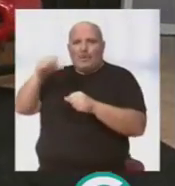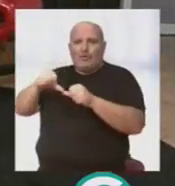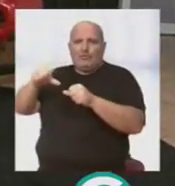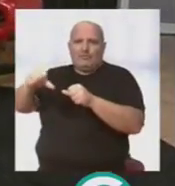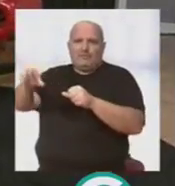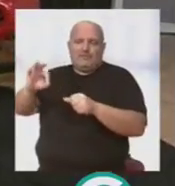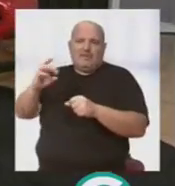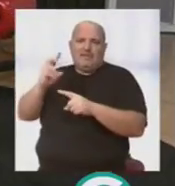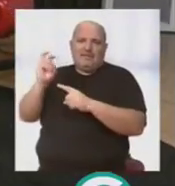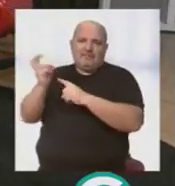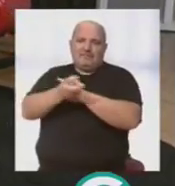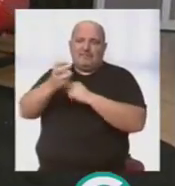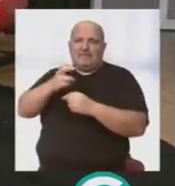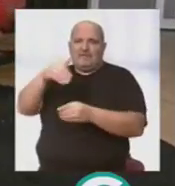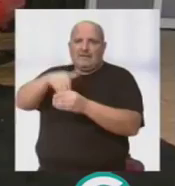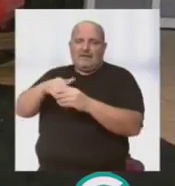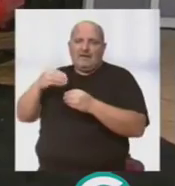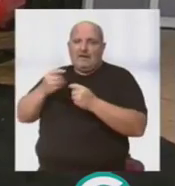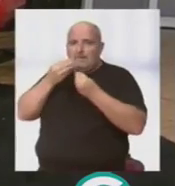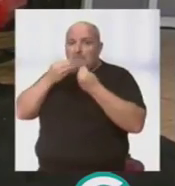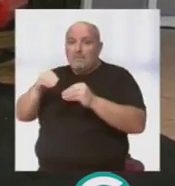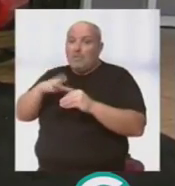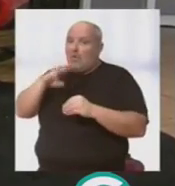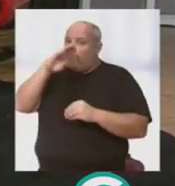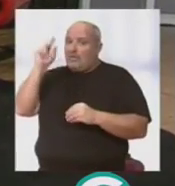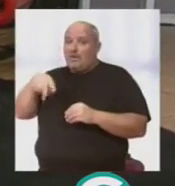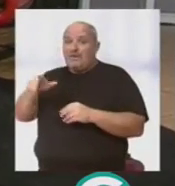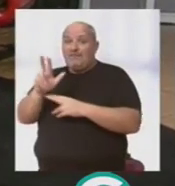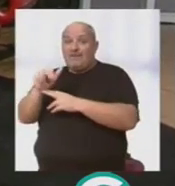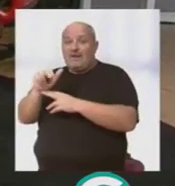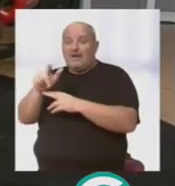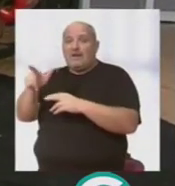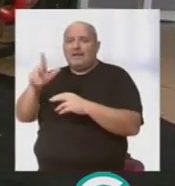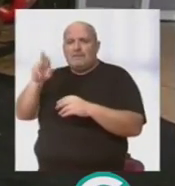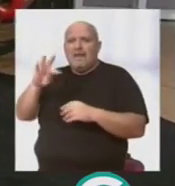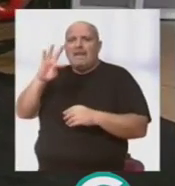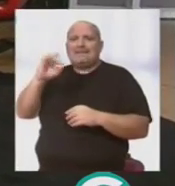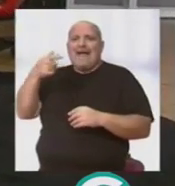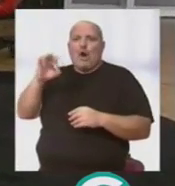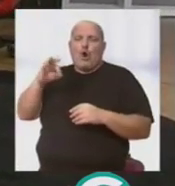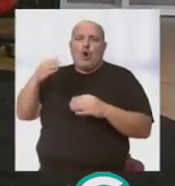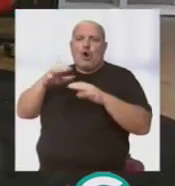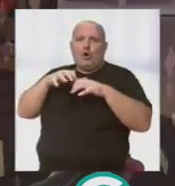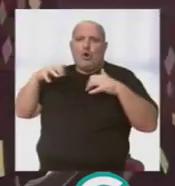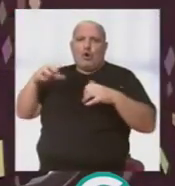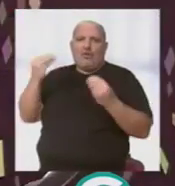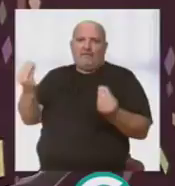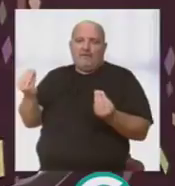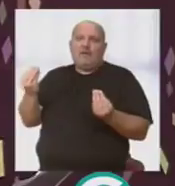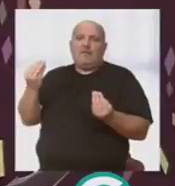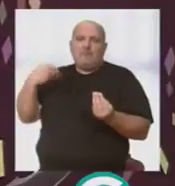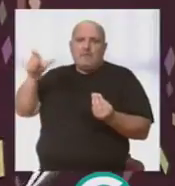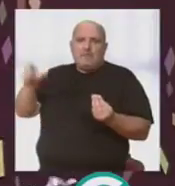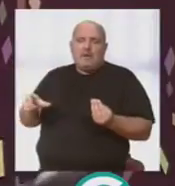de todas esas coplas y de ese legado porque no se nos olvide nadie, ese mismo viernes antología de tangos, del coro de la Viña con la dirección de